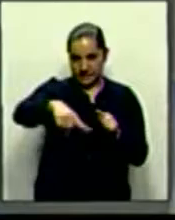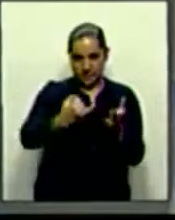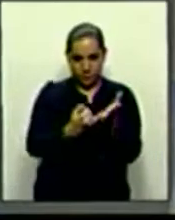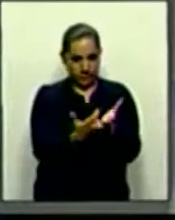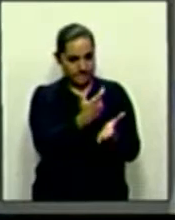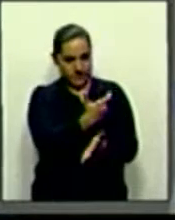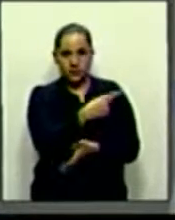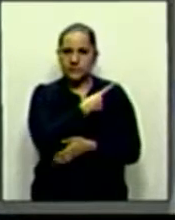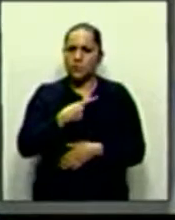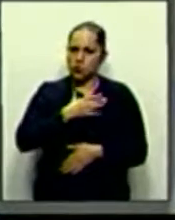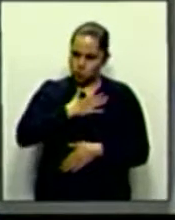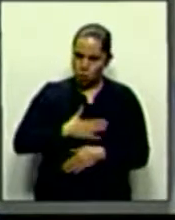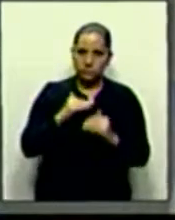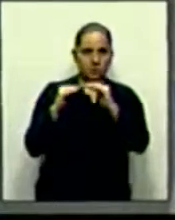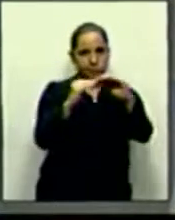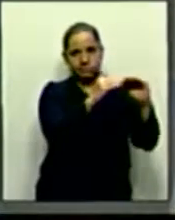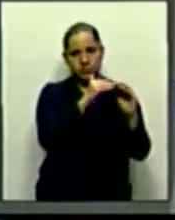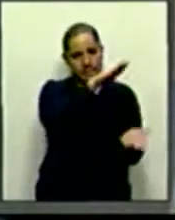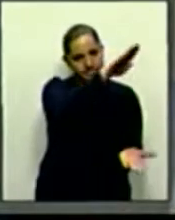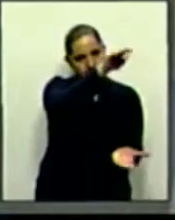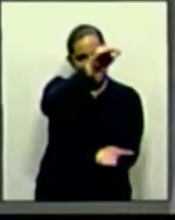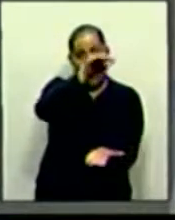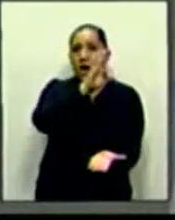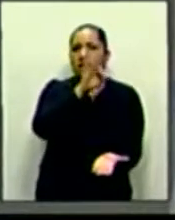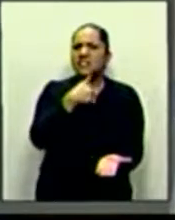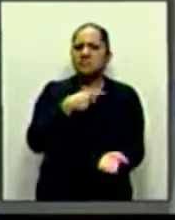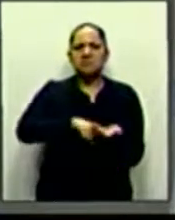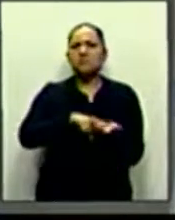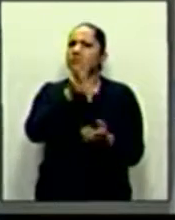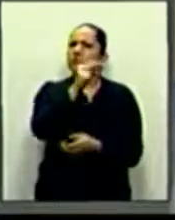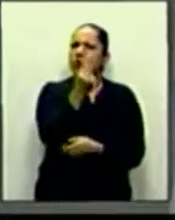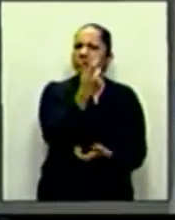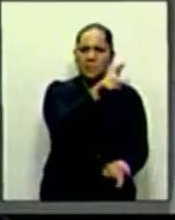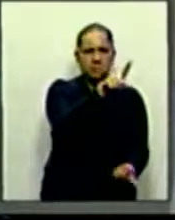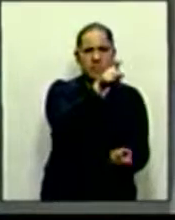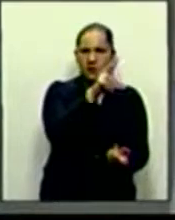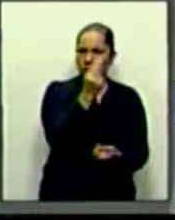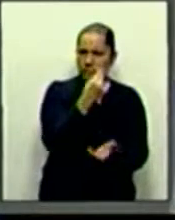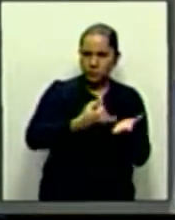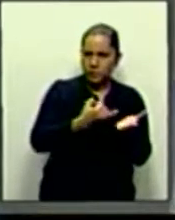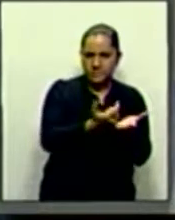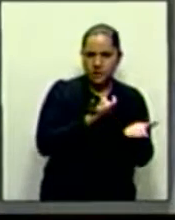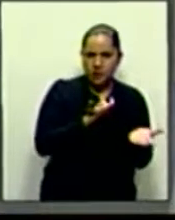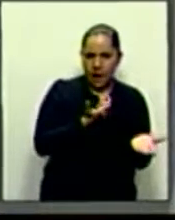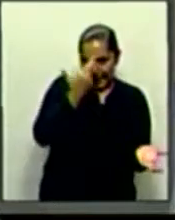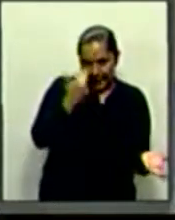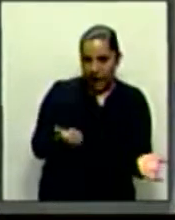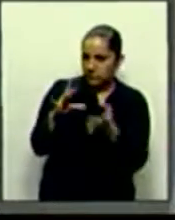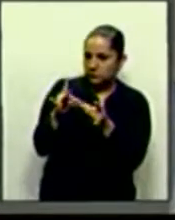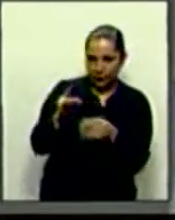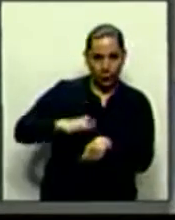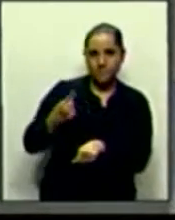Estado decida dejar de recaudar, nos rinda cuentas por qué lo hace. Es fundamental saber